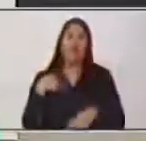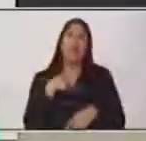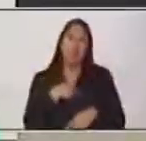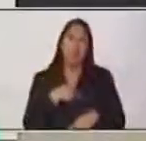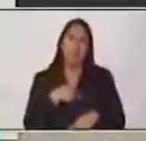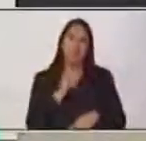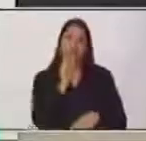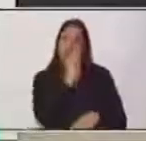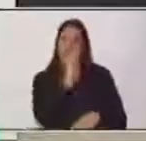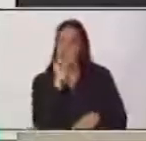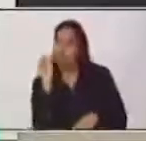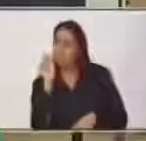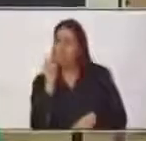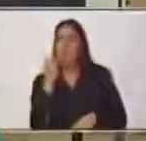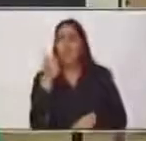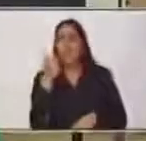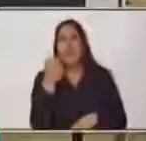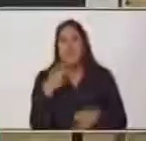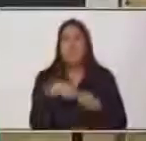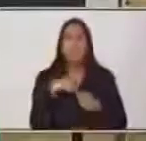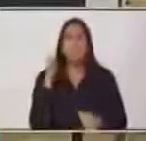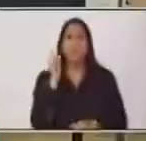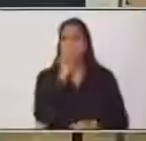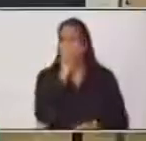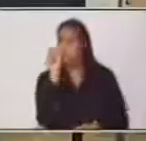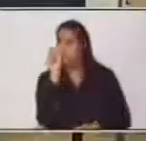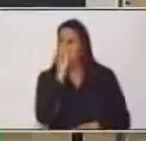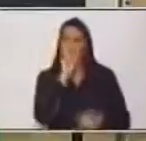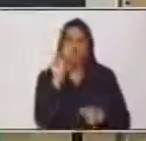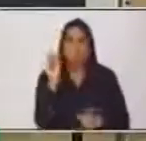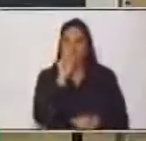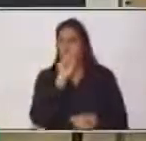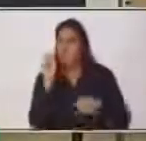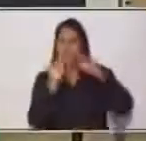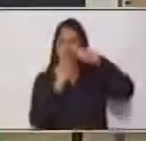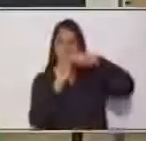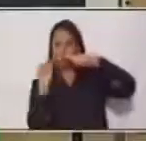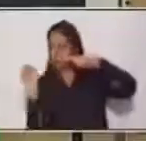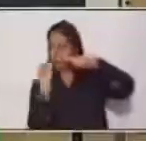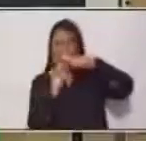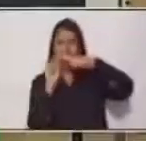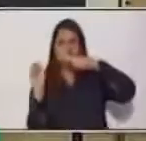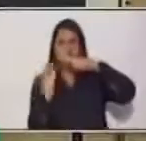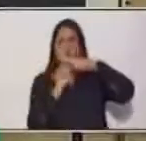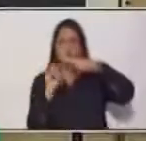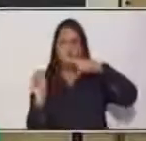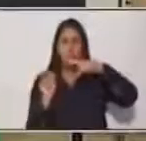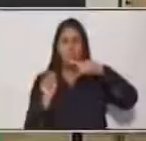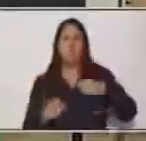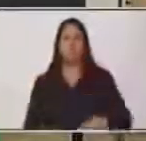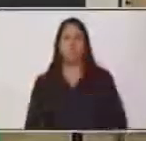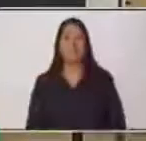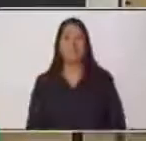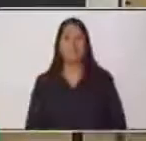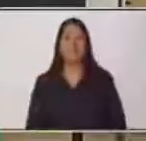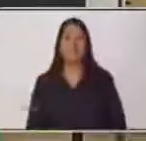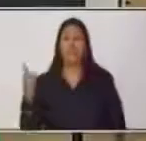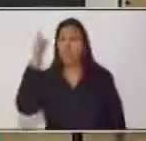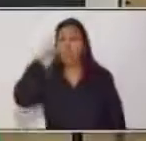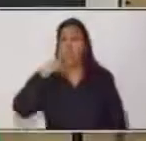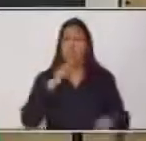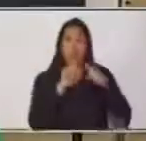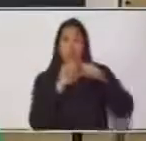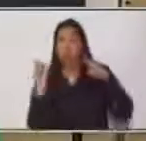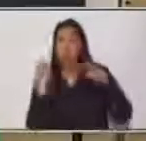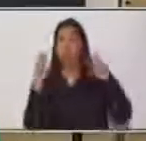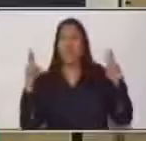más importantes. Recuerde que, para realizar el resumen, es necesario antes subrayar. Si no subrayamos, el